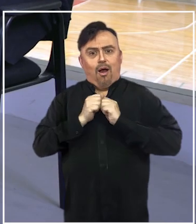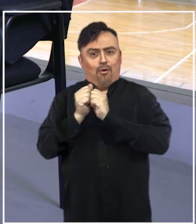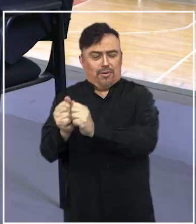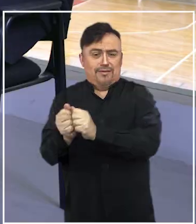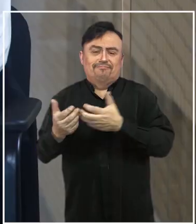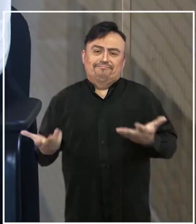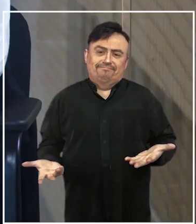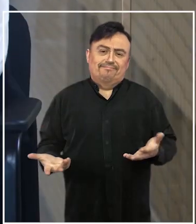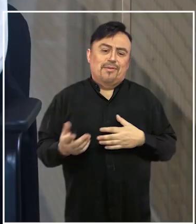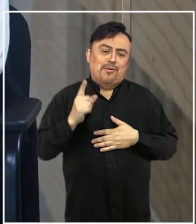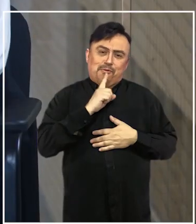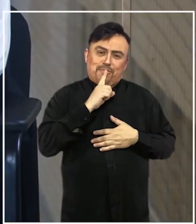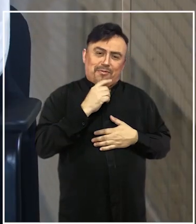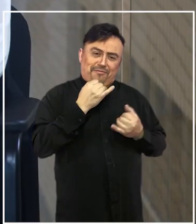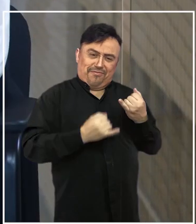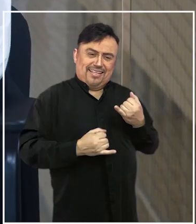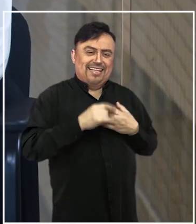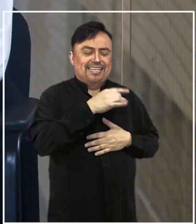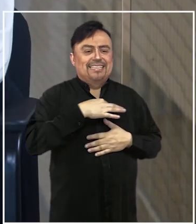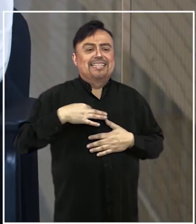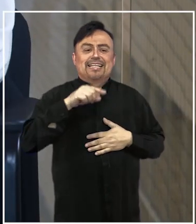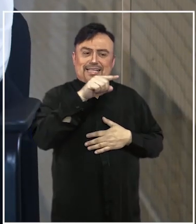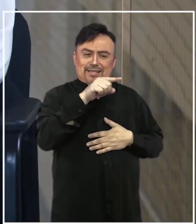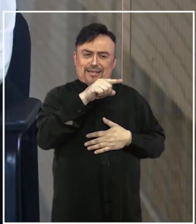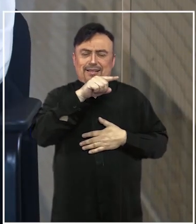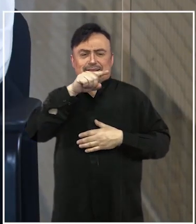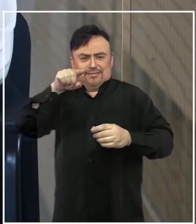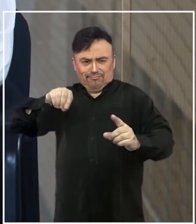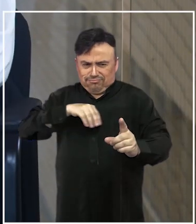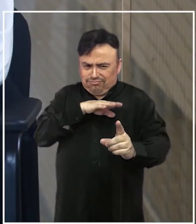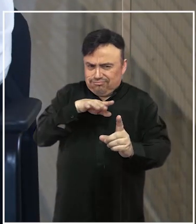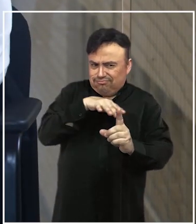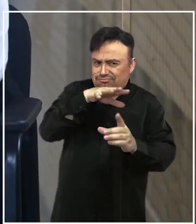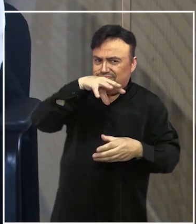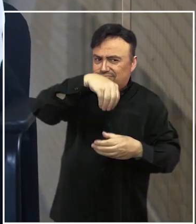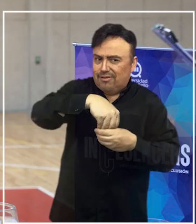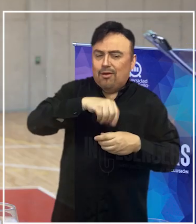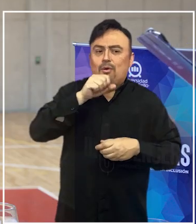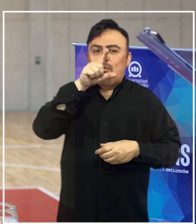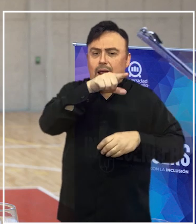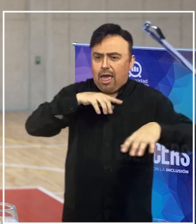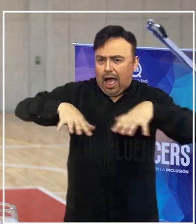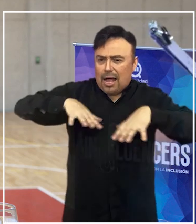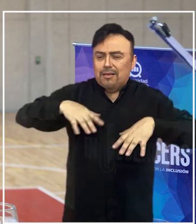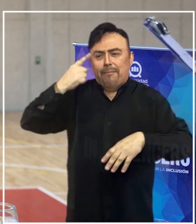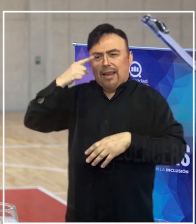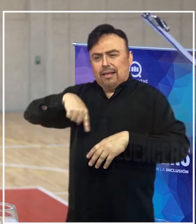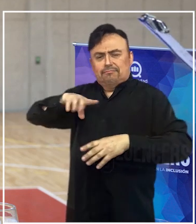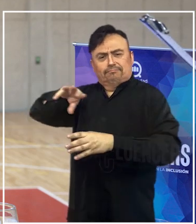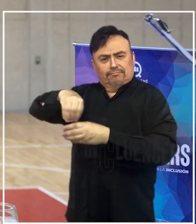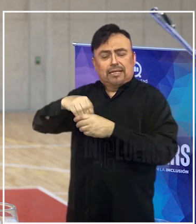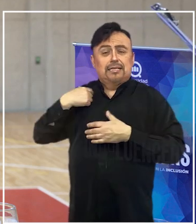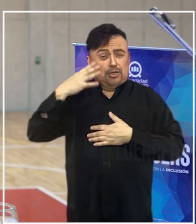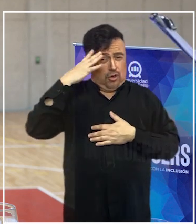Bueno, para ir finalizando, Ministro, usted como Incluencer, ¿cuál es su acción para la inclusión? Yo creo que la